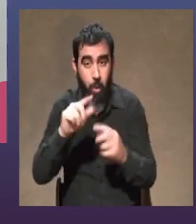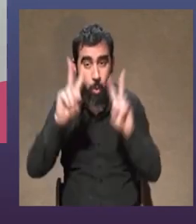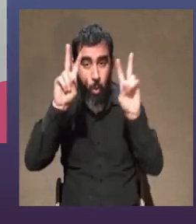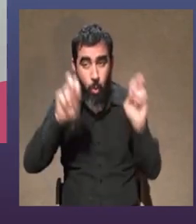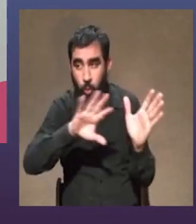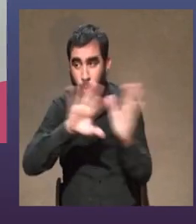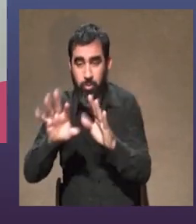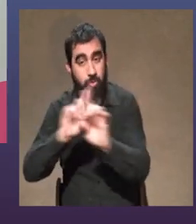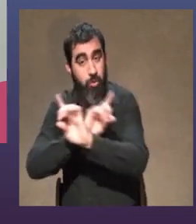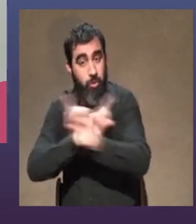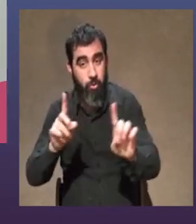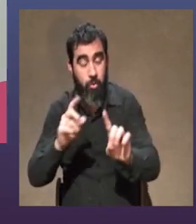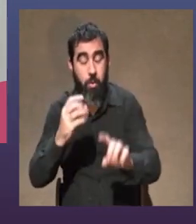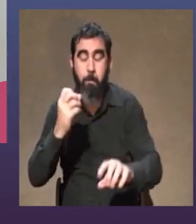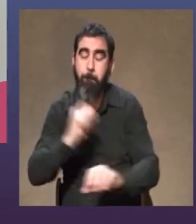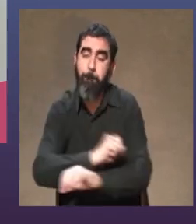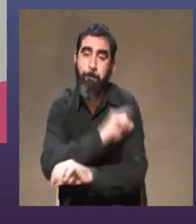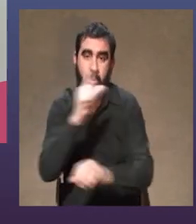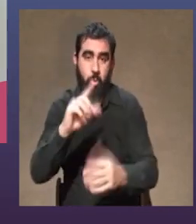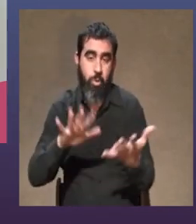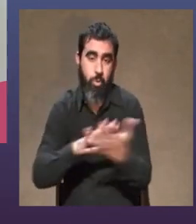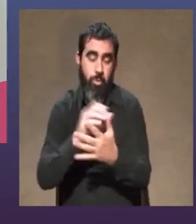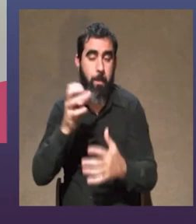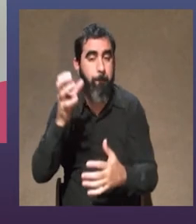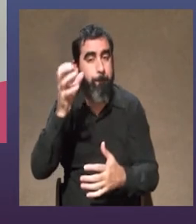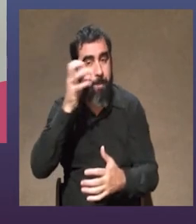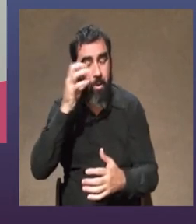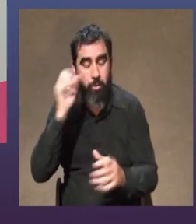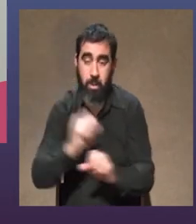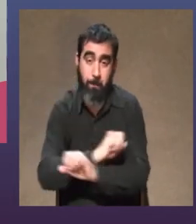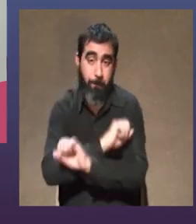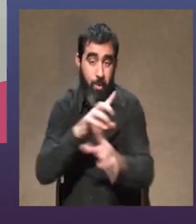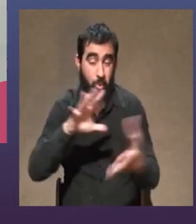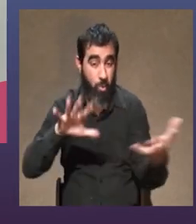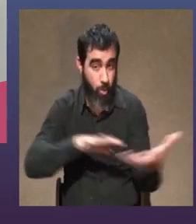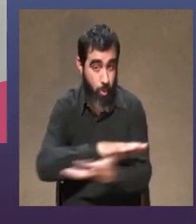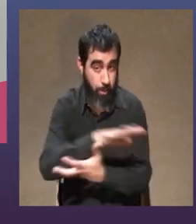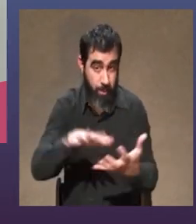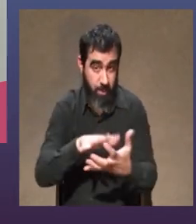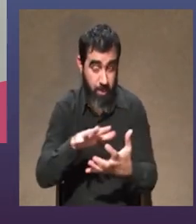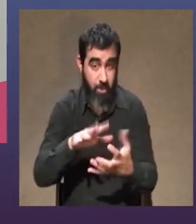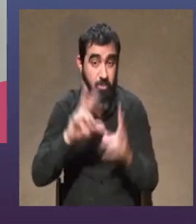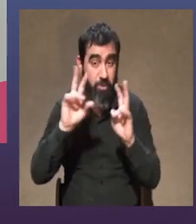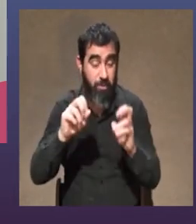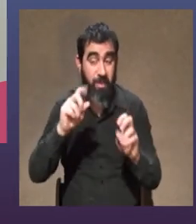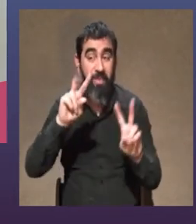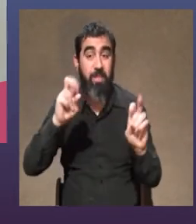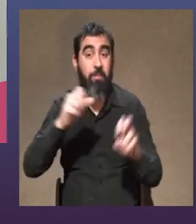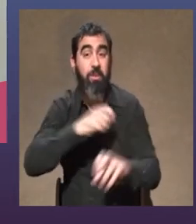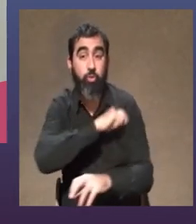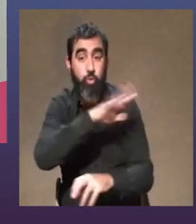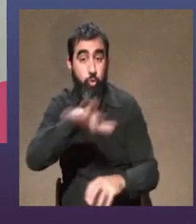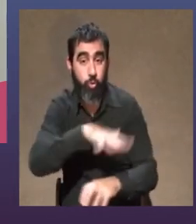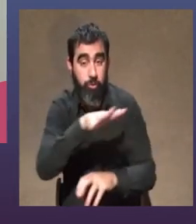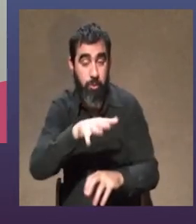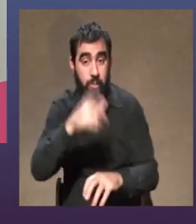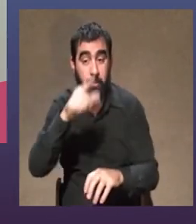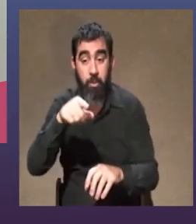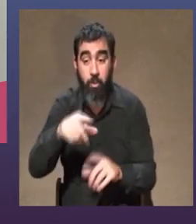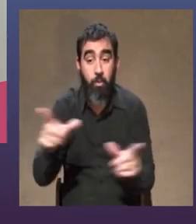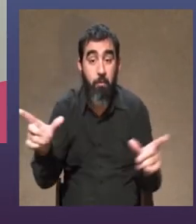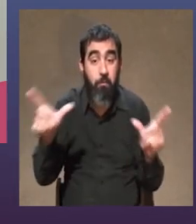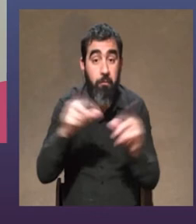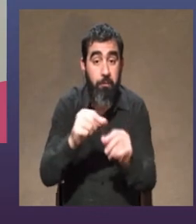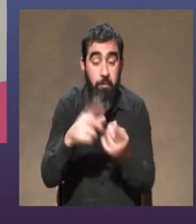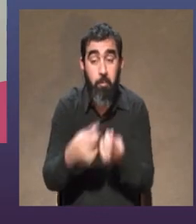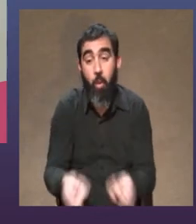infinitamente más sordidas más peligrosas que complejiza mucho más el entramado social sin embargo esto se va a terminar y